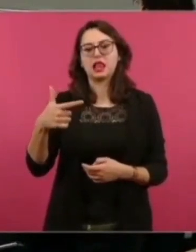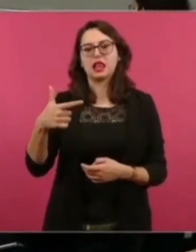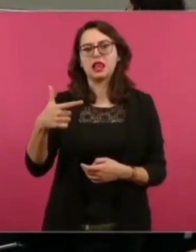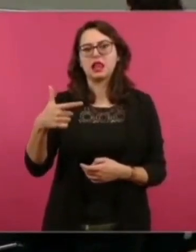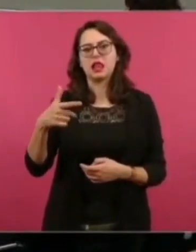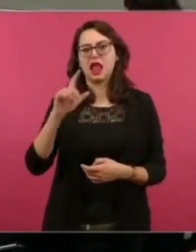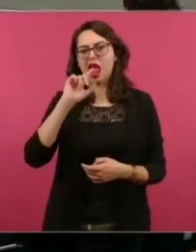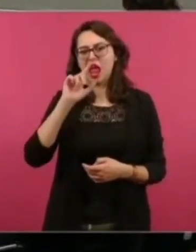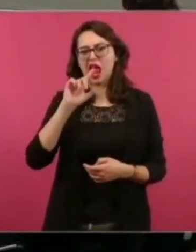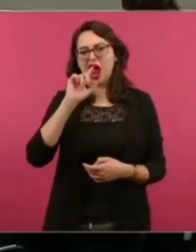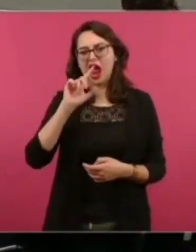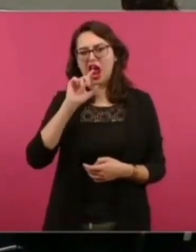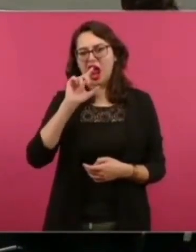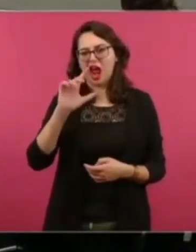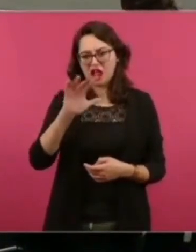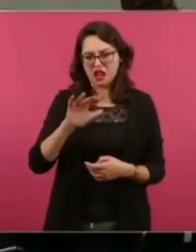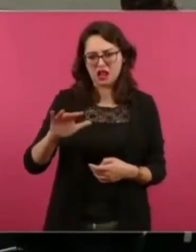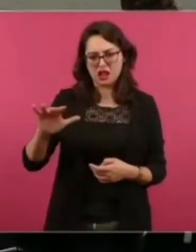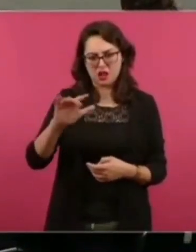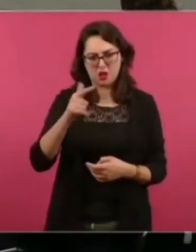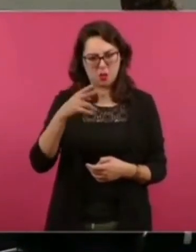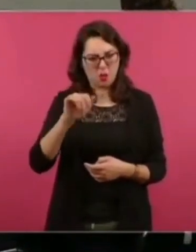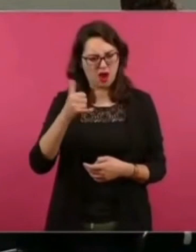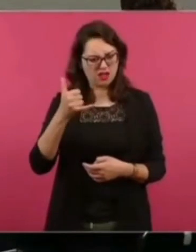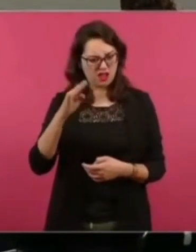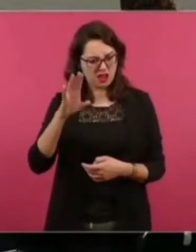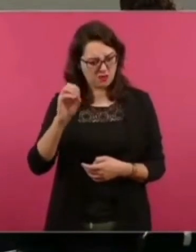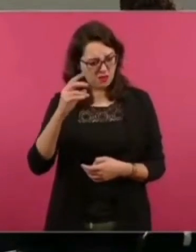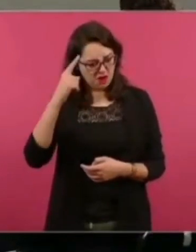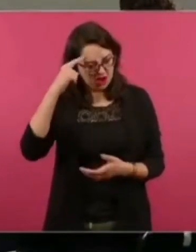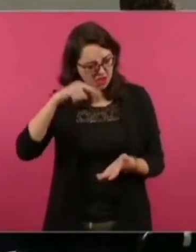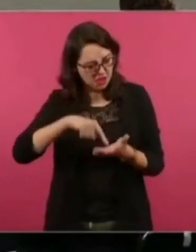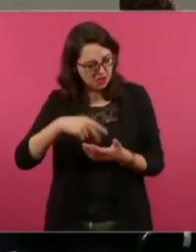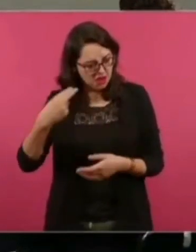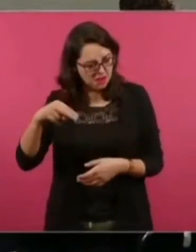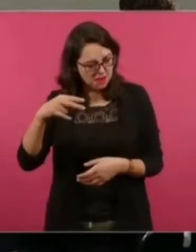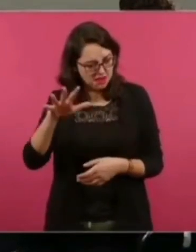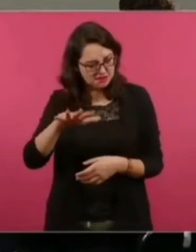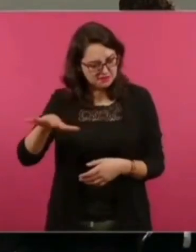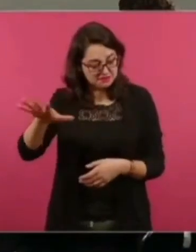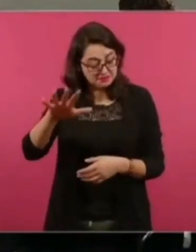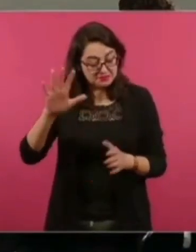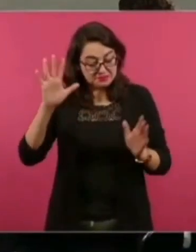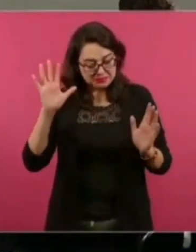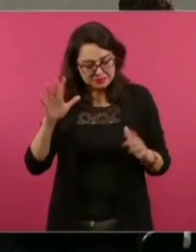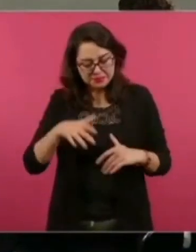Fui a ver un acueducto